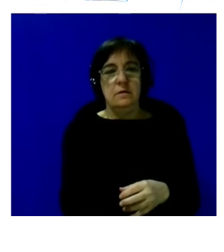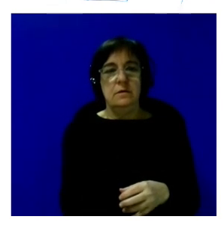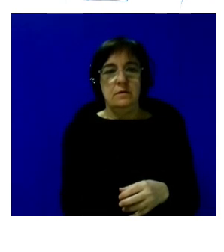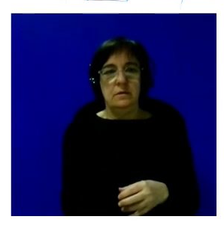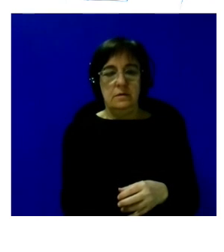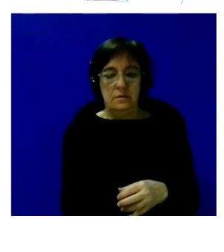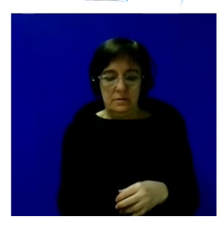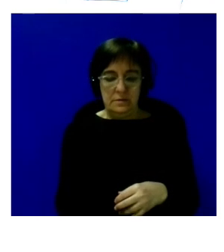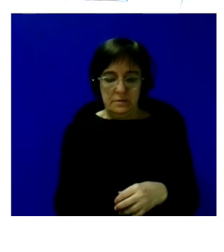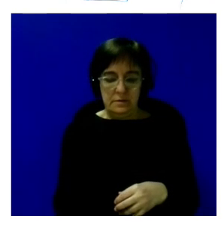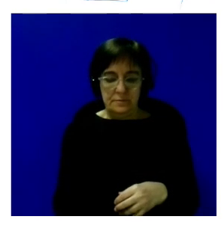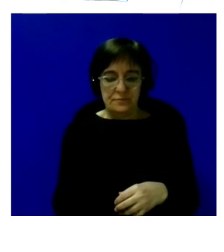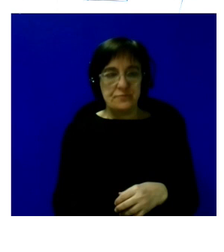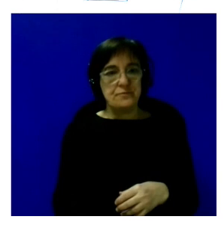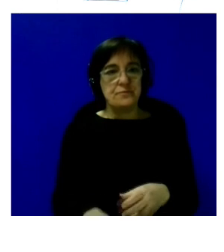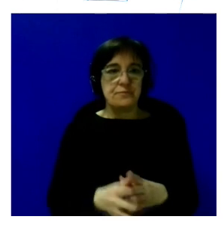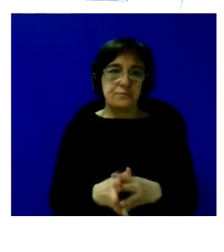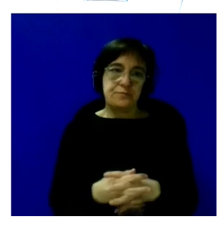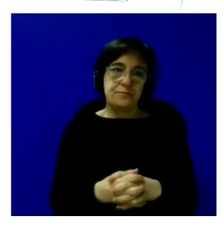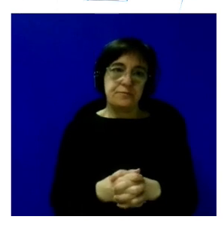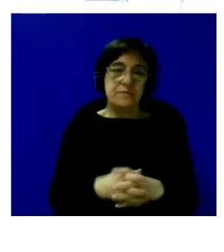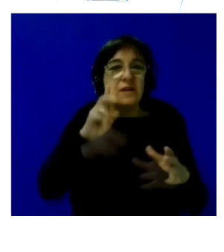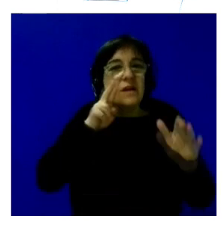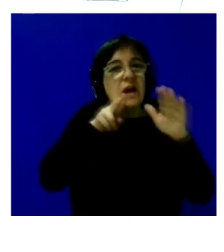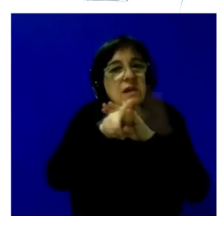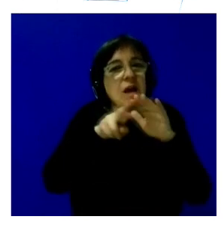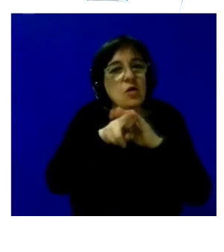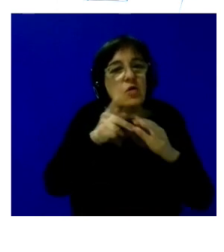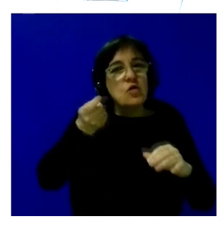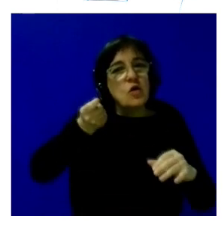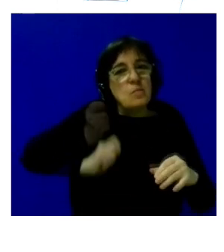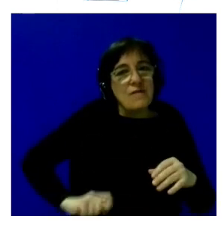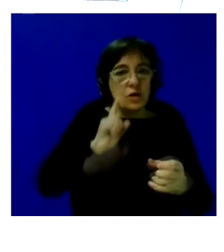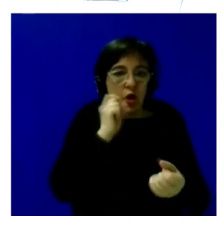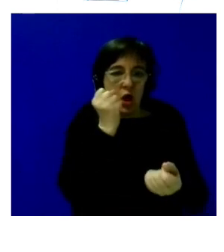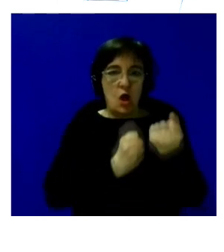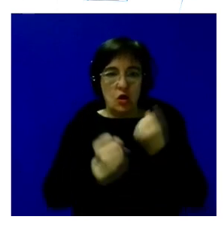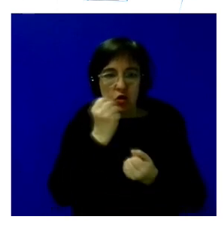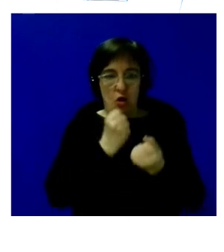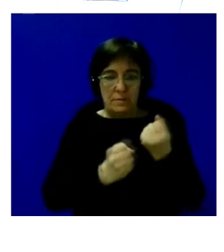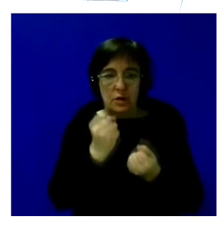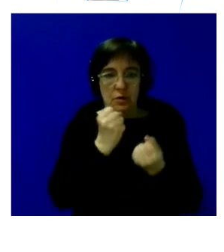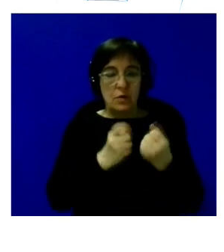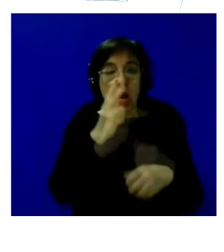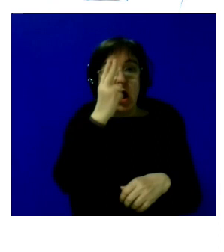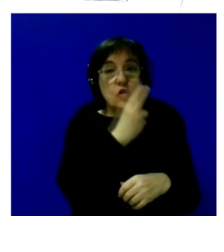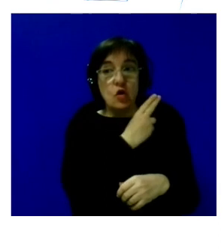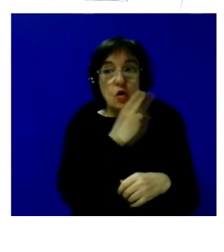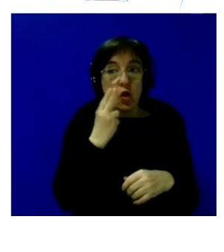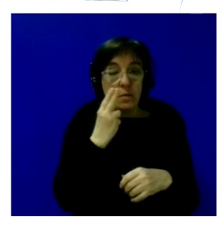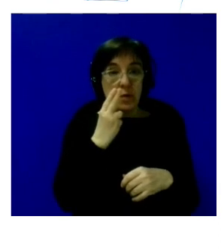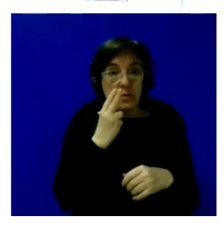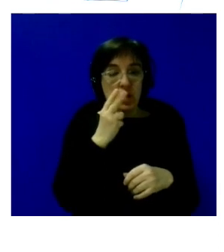sobre los recursos profesionales económicos es decir el compromiso de las personas